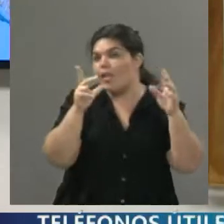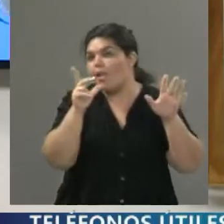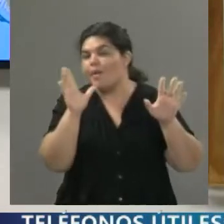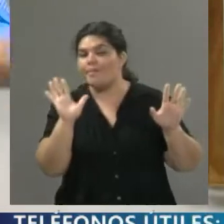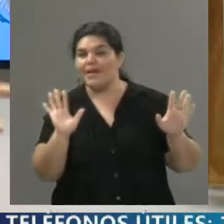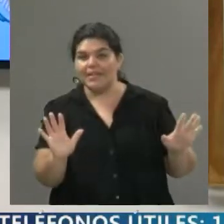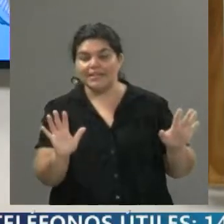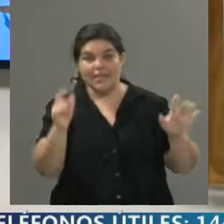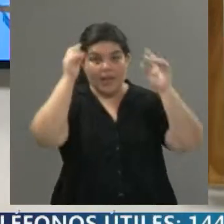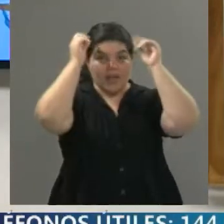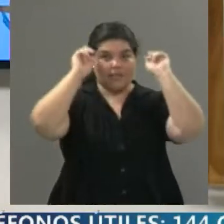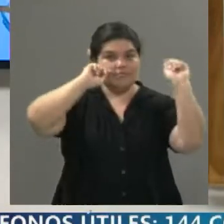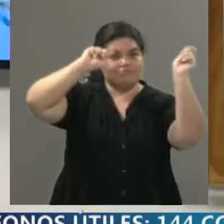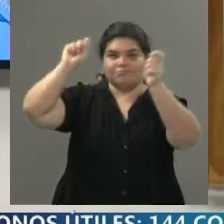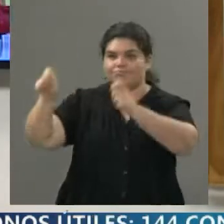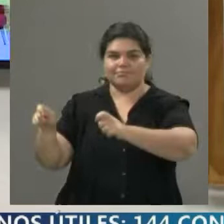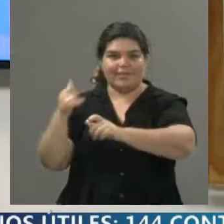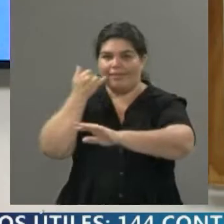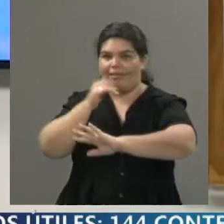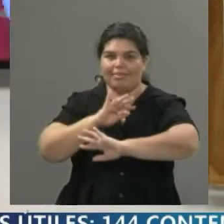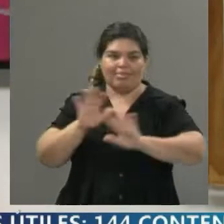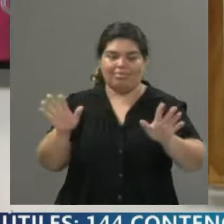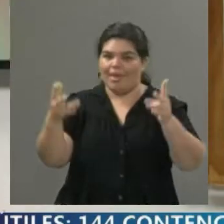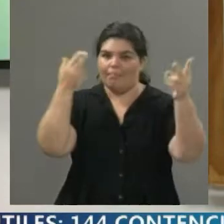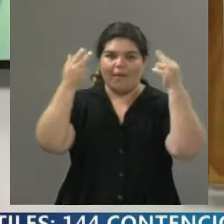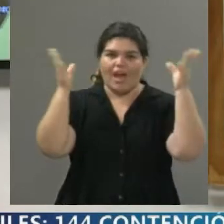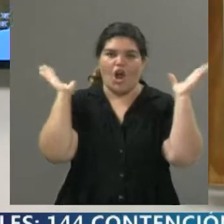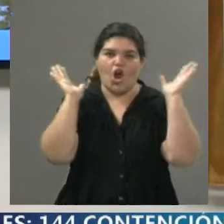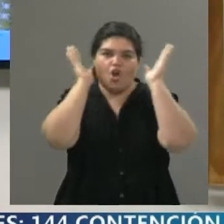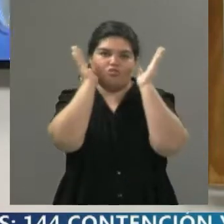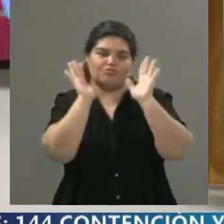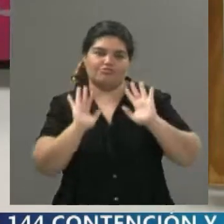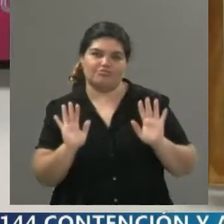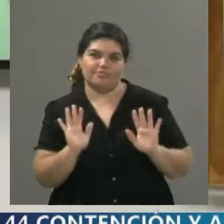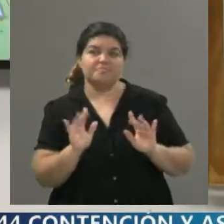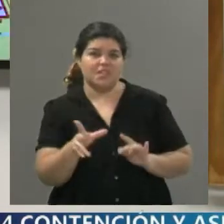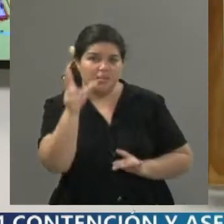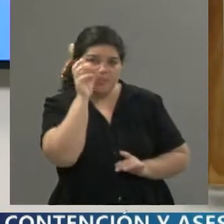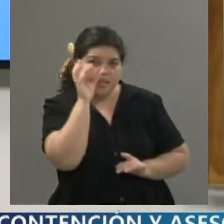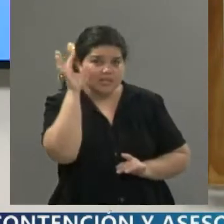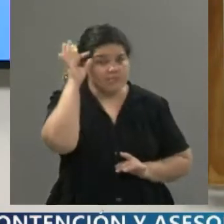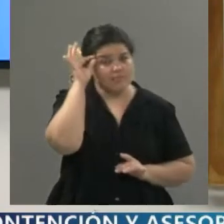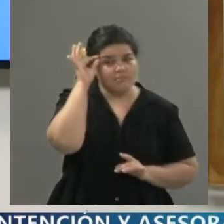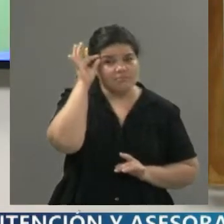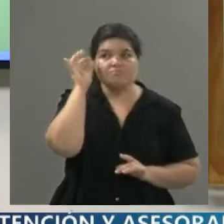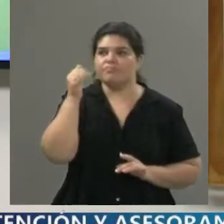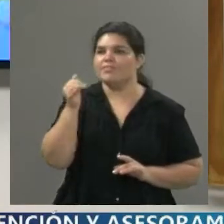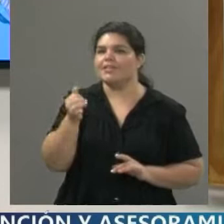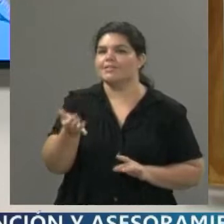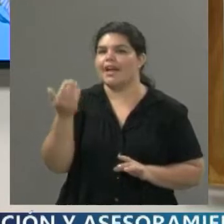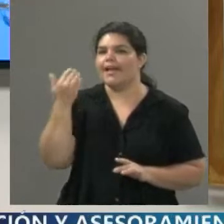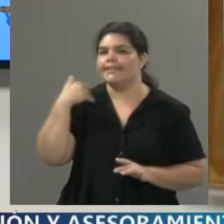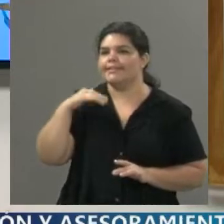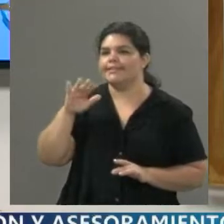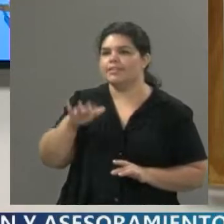dejar un poquito en el armario, vamos a traer otra. Ah, bien, bien, bien. Piercing, ah, tuve piercing en la cara, sí. Ah, bueno,